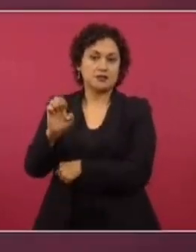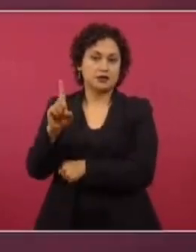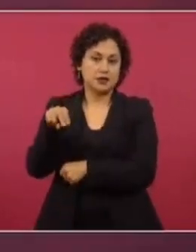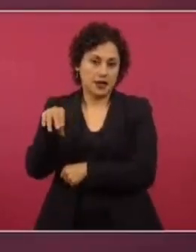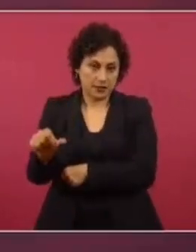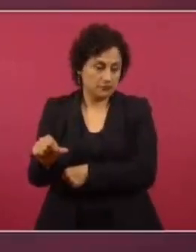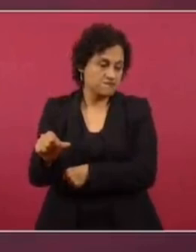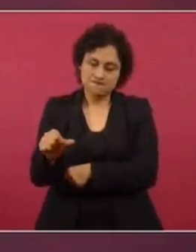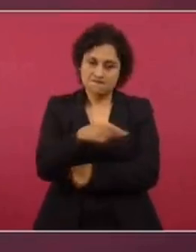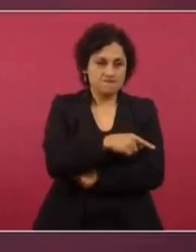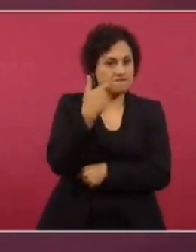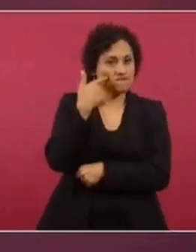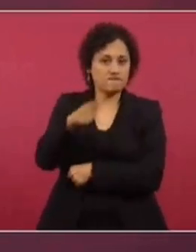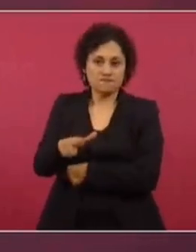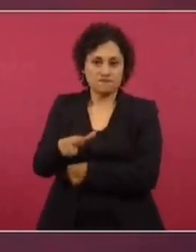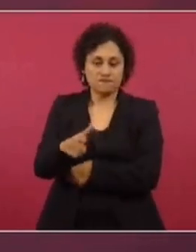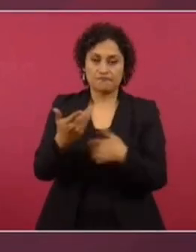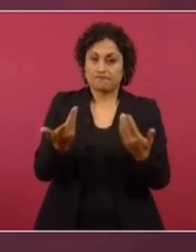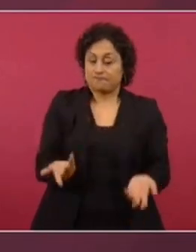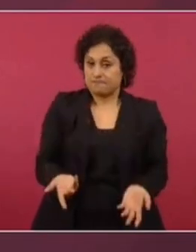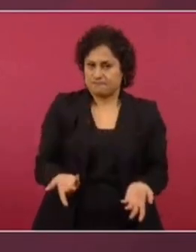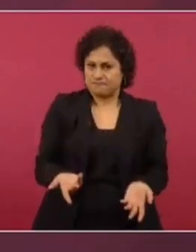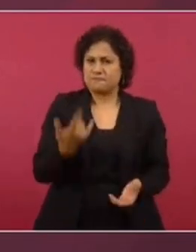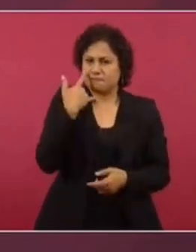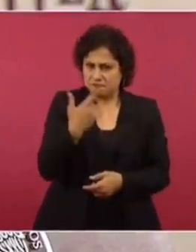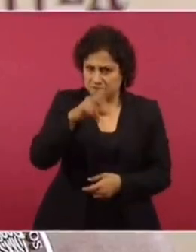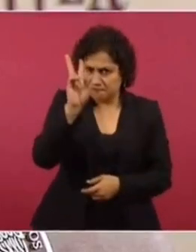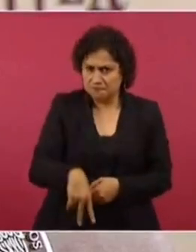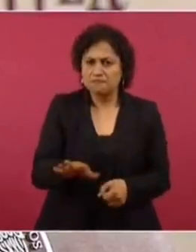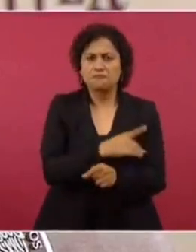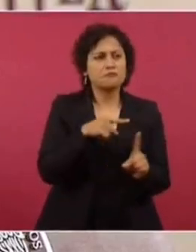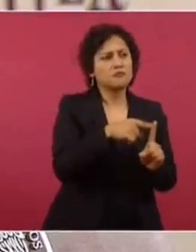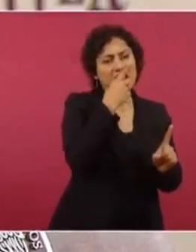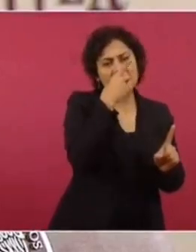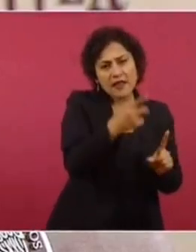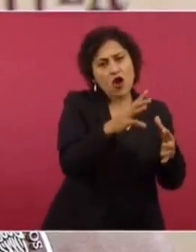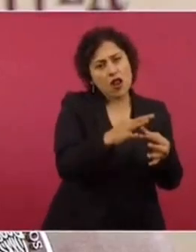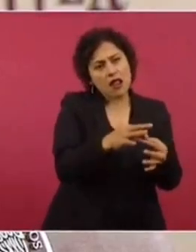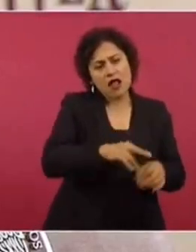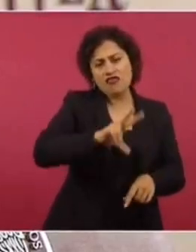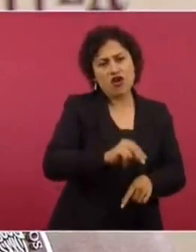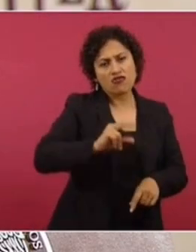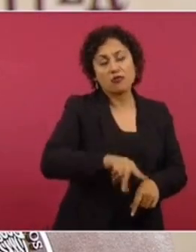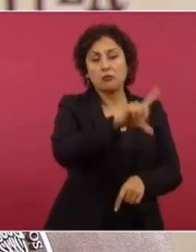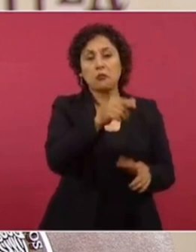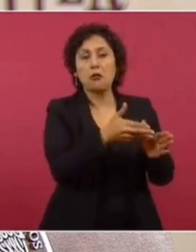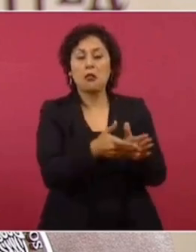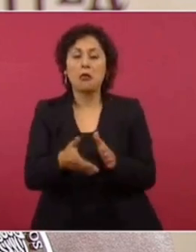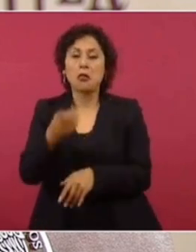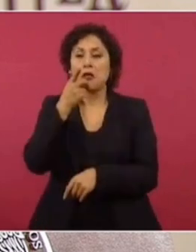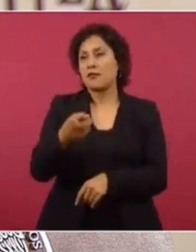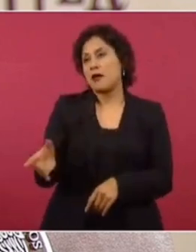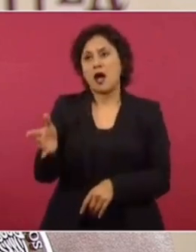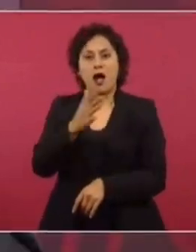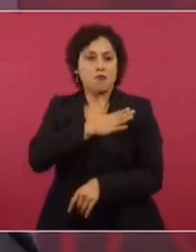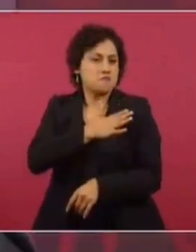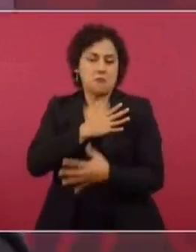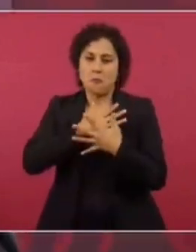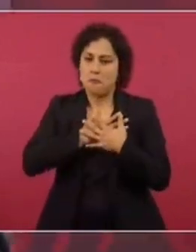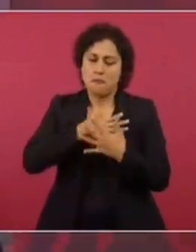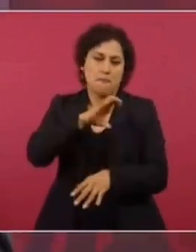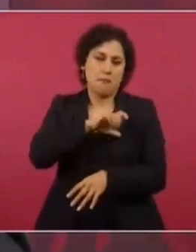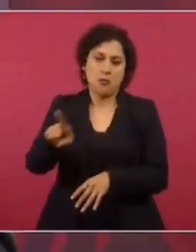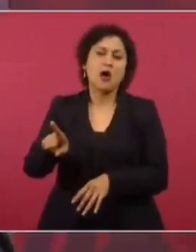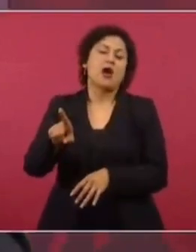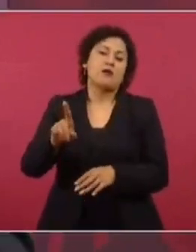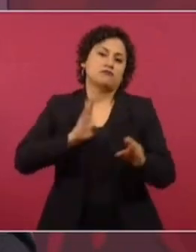Defensa Nacional, pues después de que dijo una cosa, terminó diciendo que adoraba al ejército mexicano. Es una posición que no compartimos y que, como